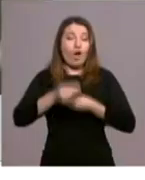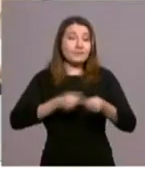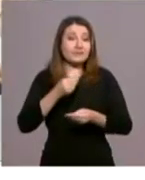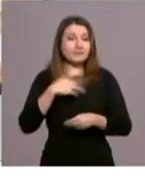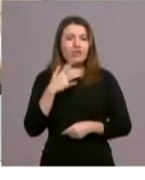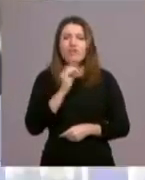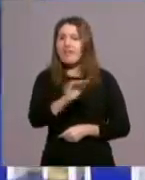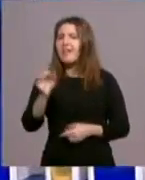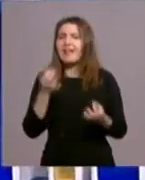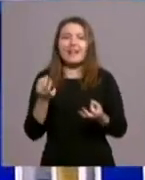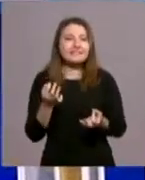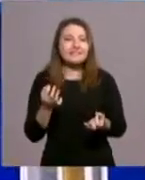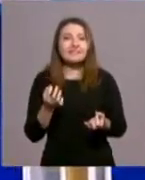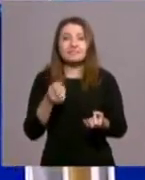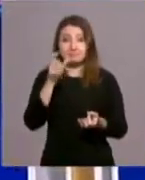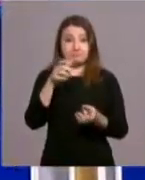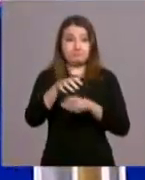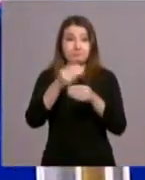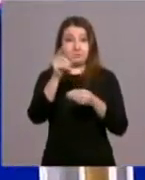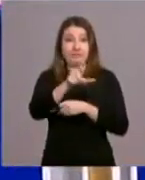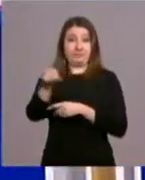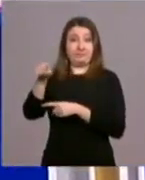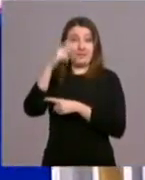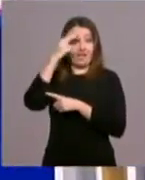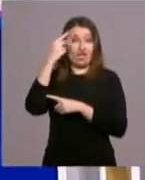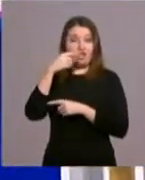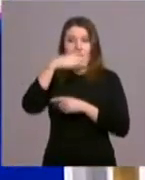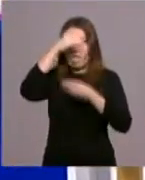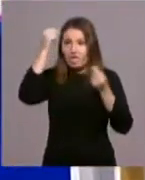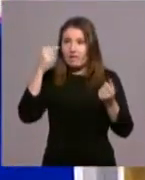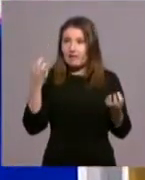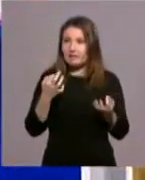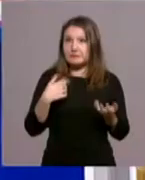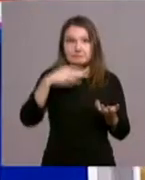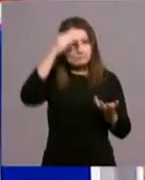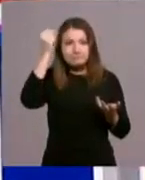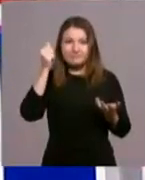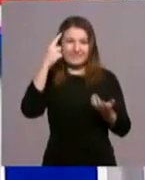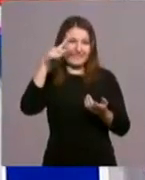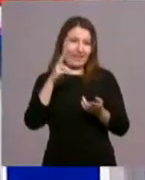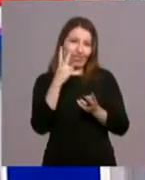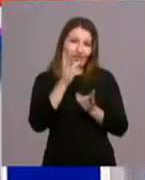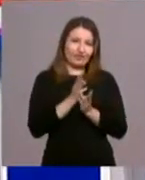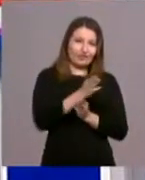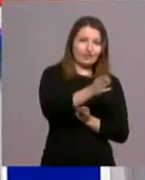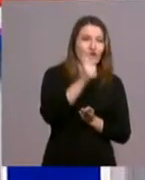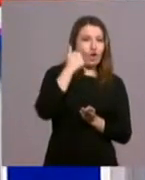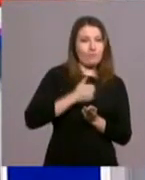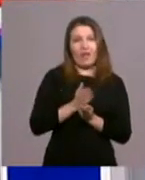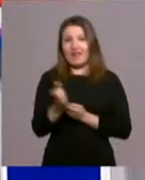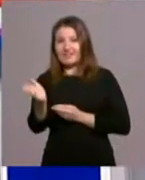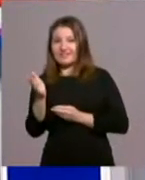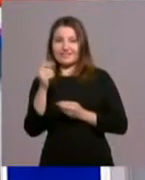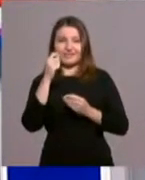católicos, habían olvidado la relación de las obras de misericordia corporales y espirituales. Y este año,